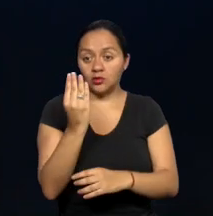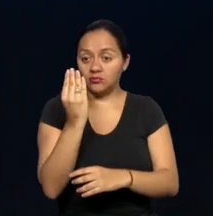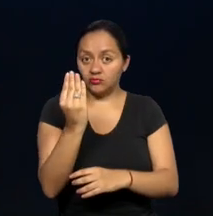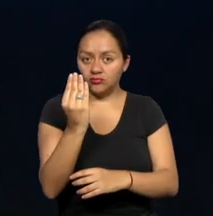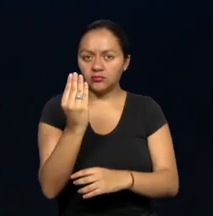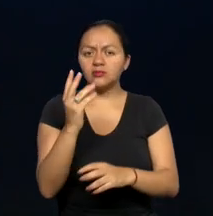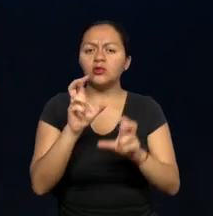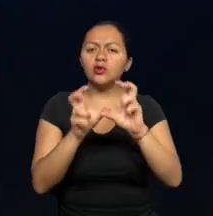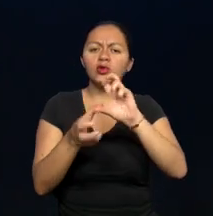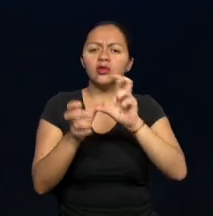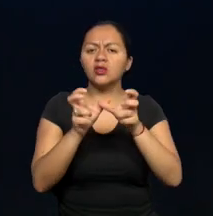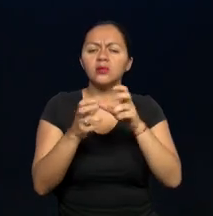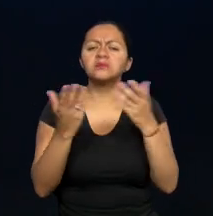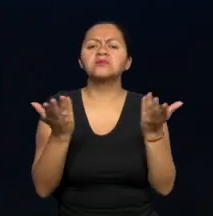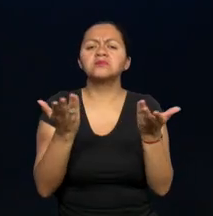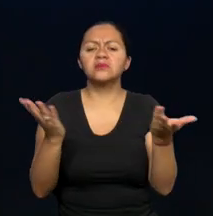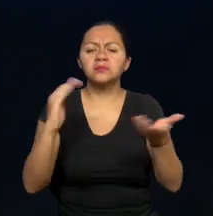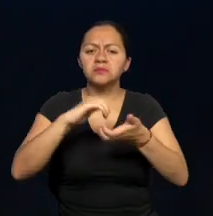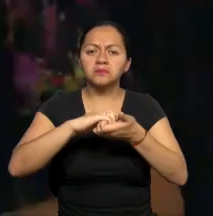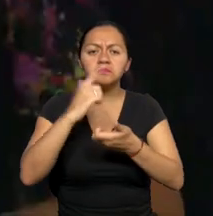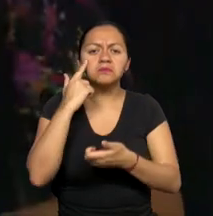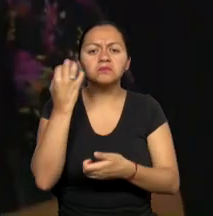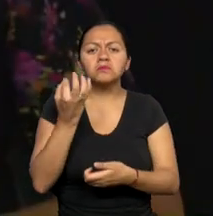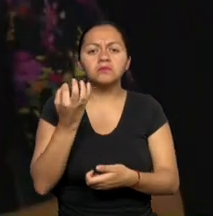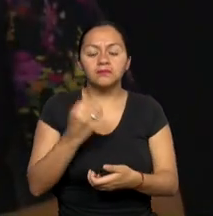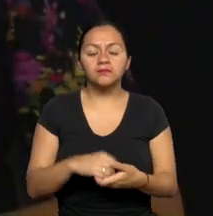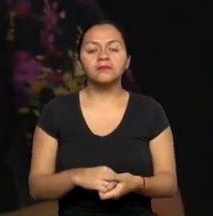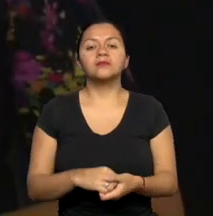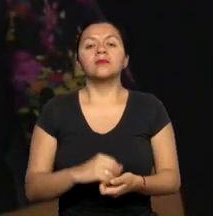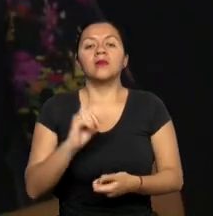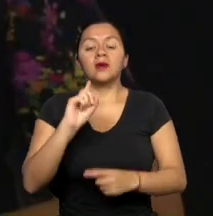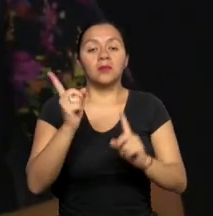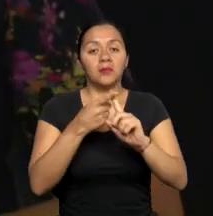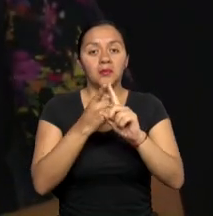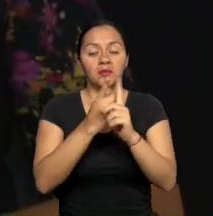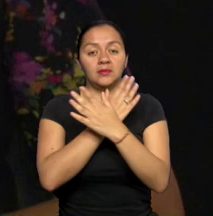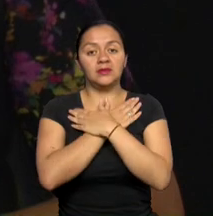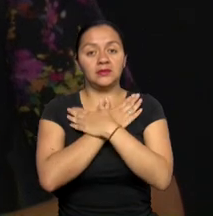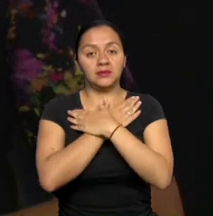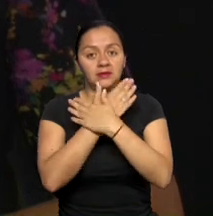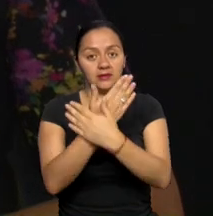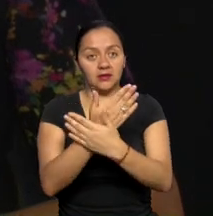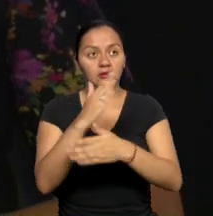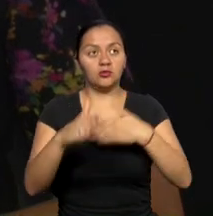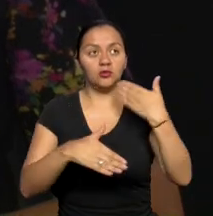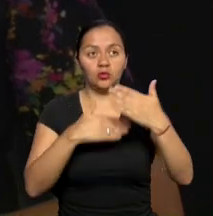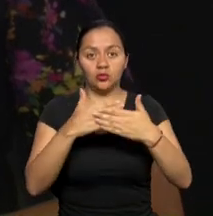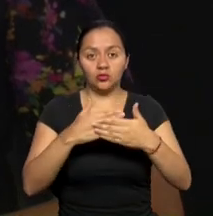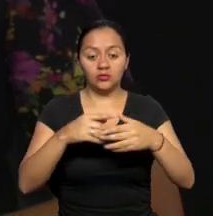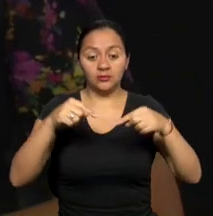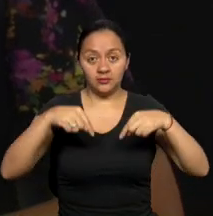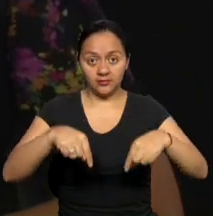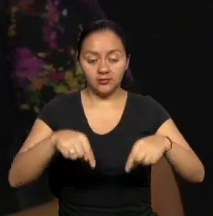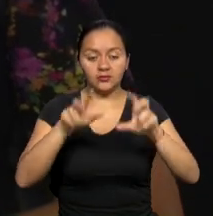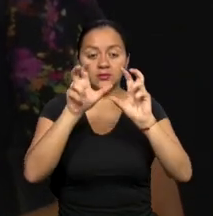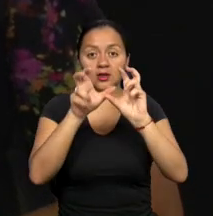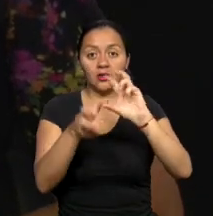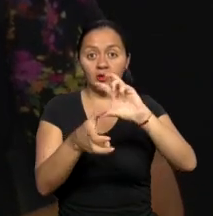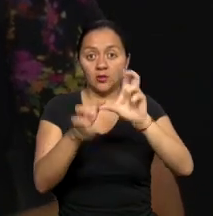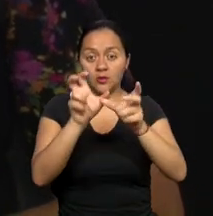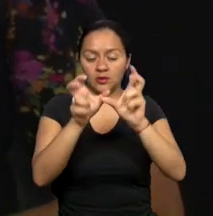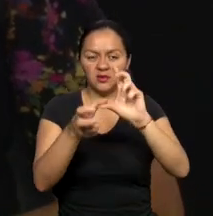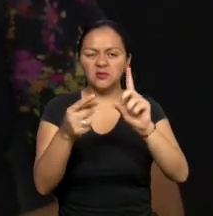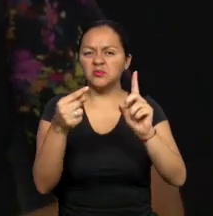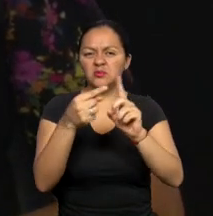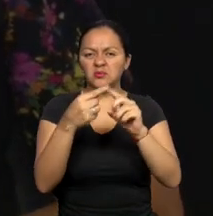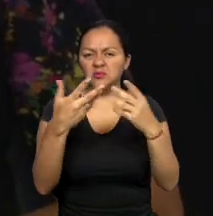el Cordicom ante esta alianza? Bueno, nuevamente un saludo para todas y todos. En efecto, el Consejo de Regulación lo que